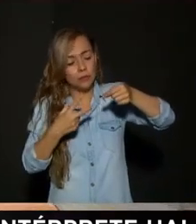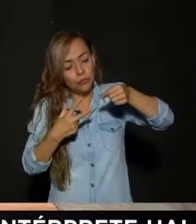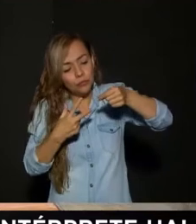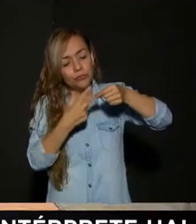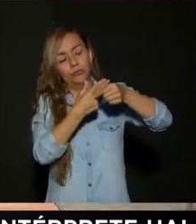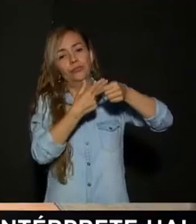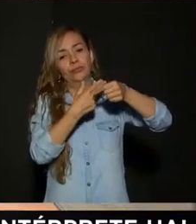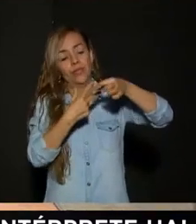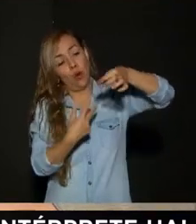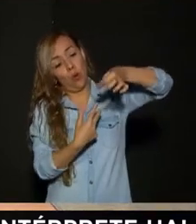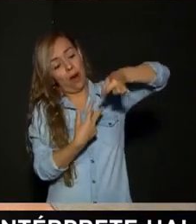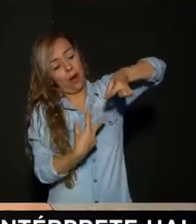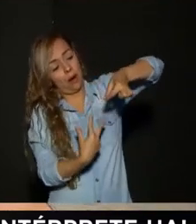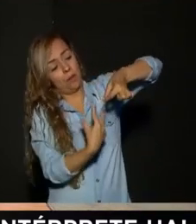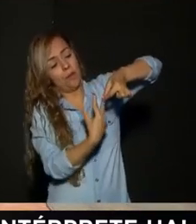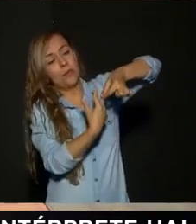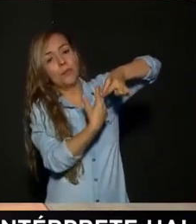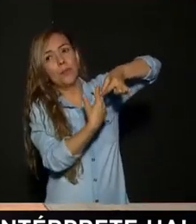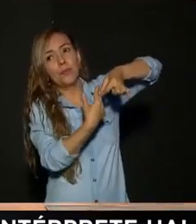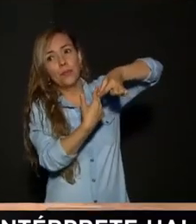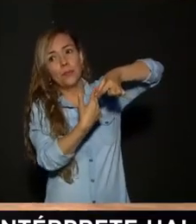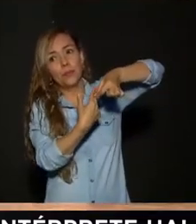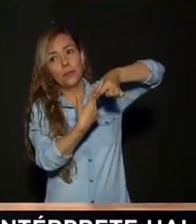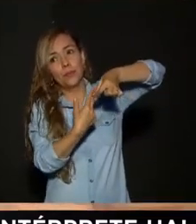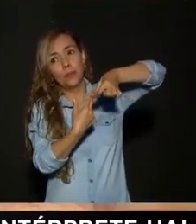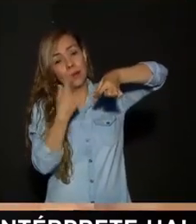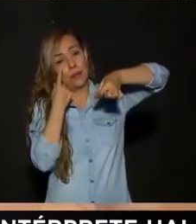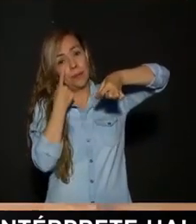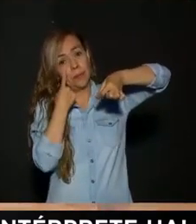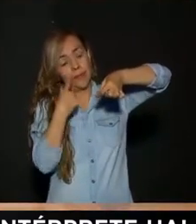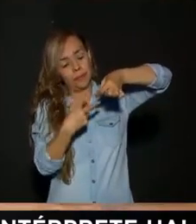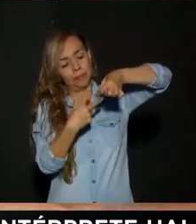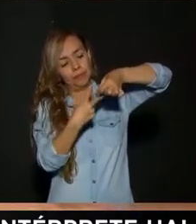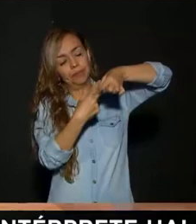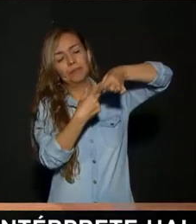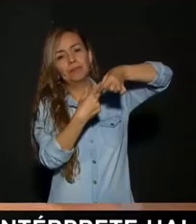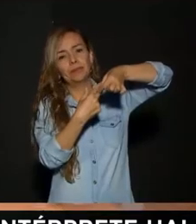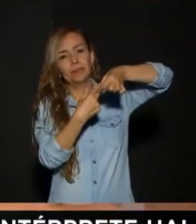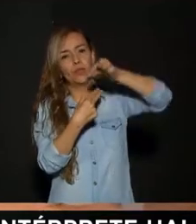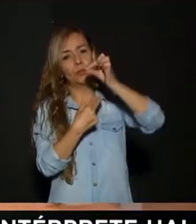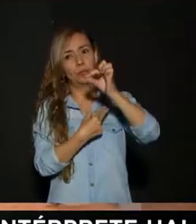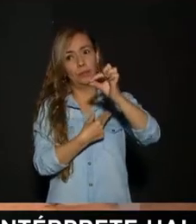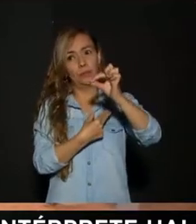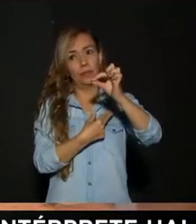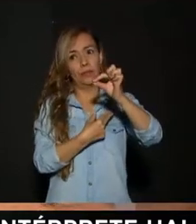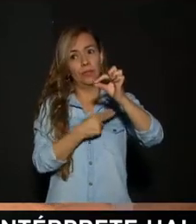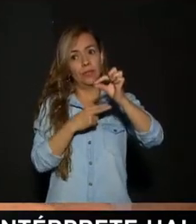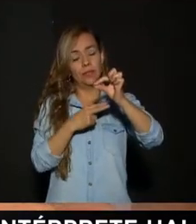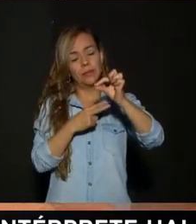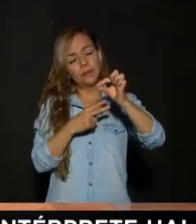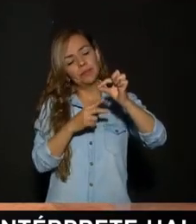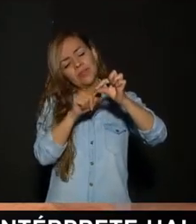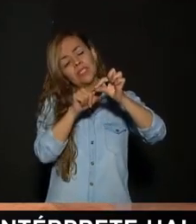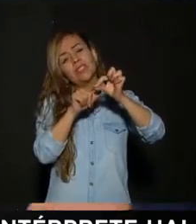denomina Y es Simplemente una hojita Aquí lo vamos a hacer Con este jade Es una hojita Que posterior a eso Ya va